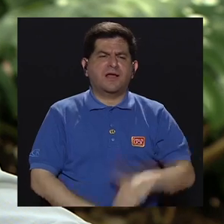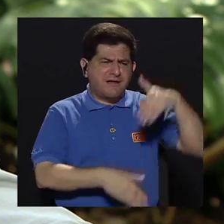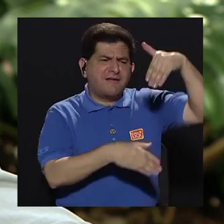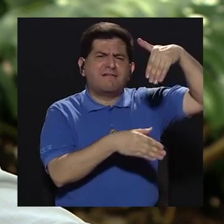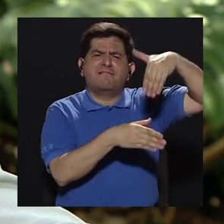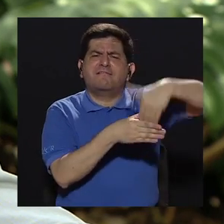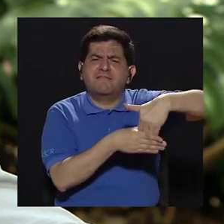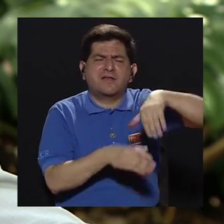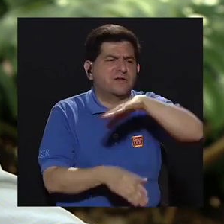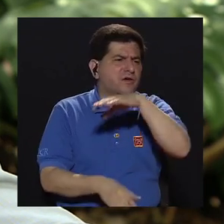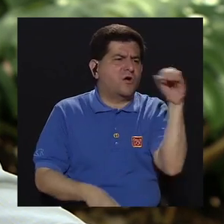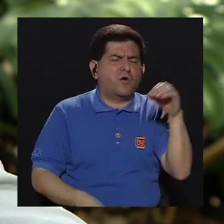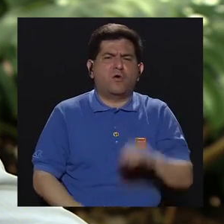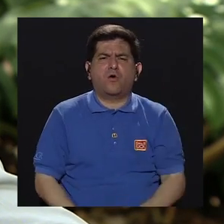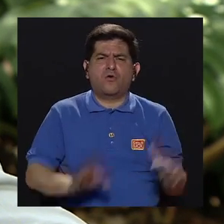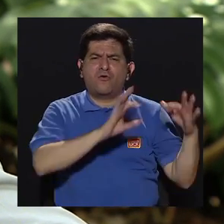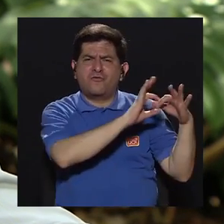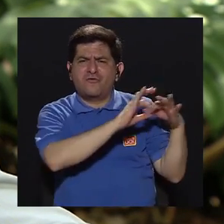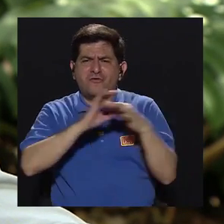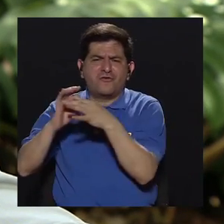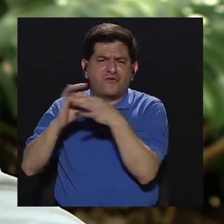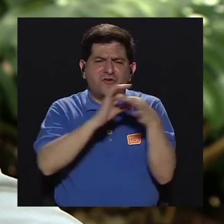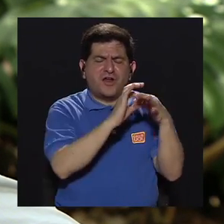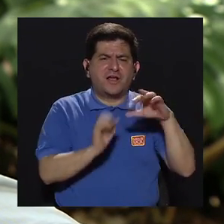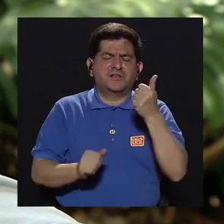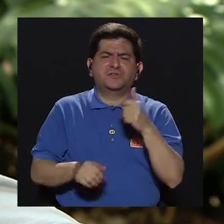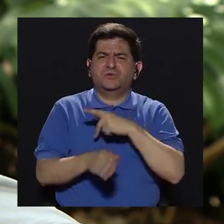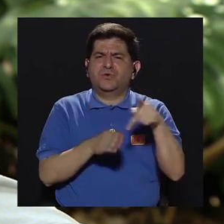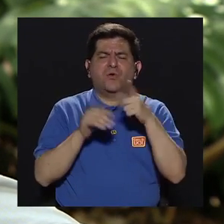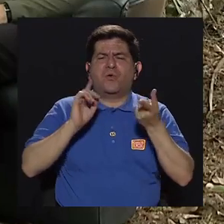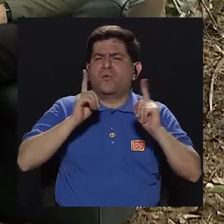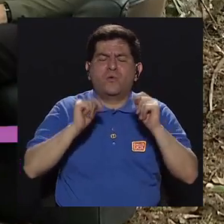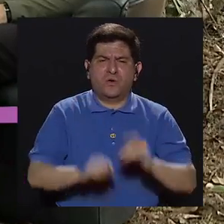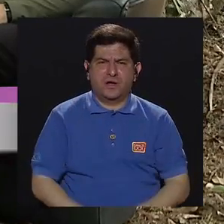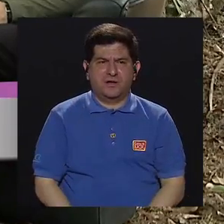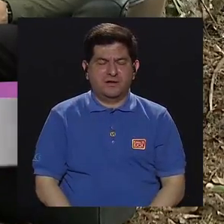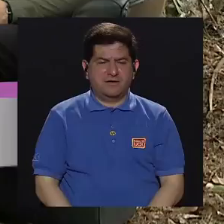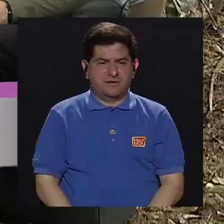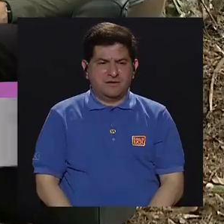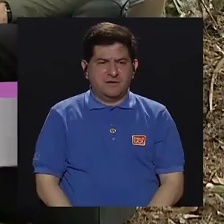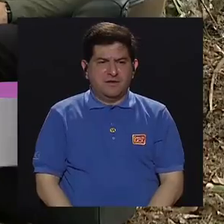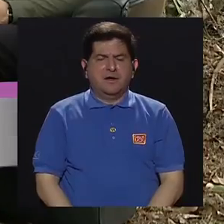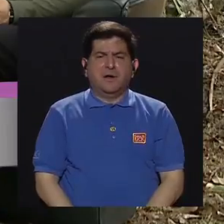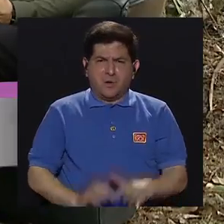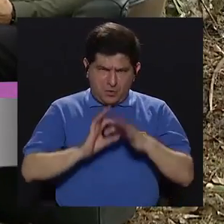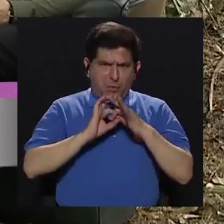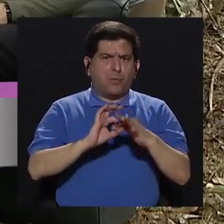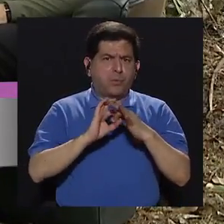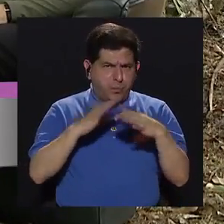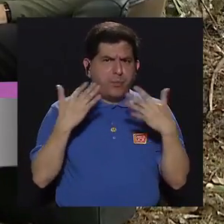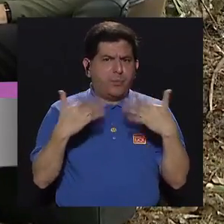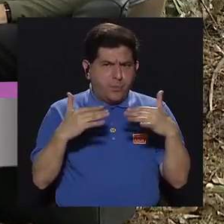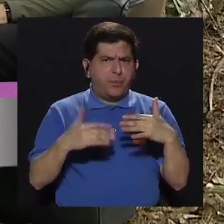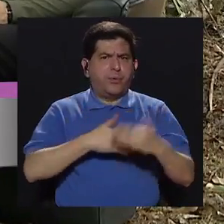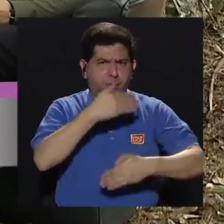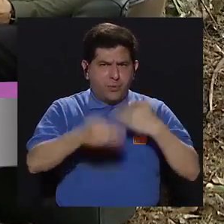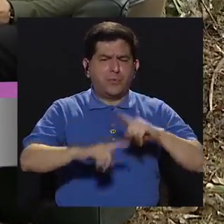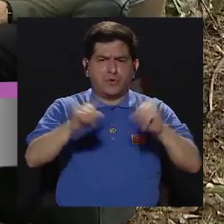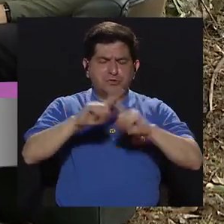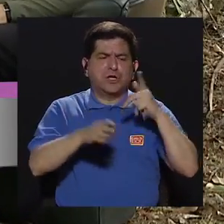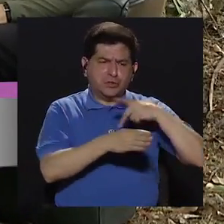intervención o cuál es la interrelación que tiene con otros profesionales? Pues en realidad es muy estrecha, es un proceso